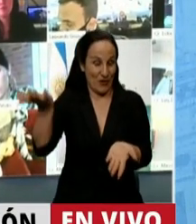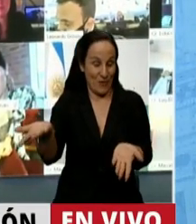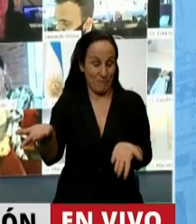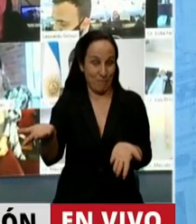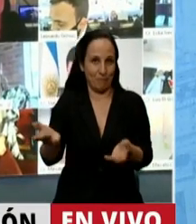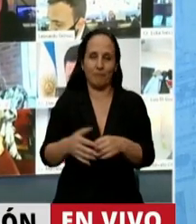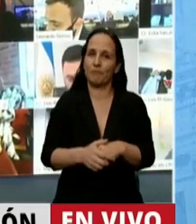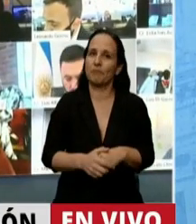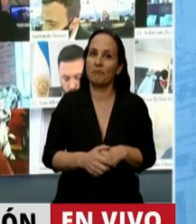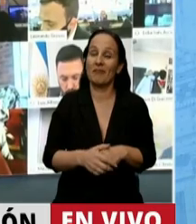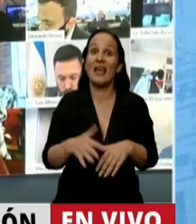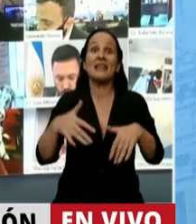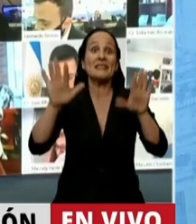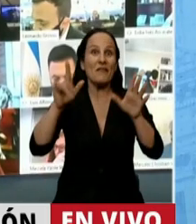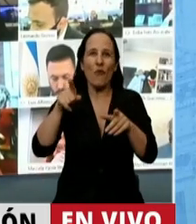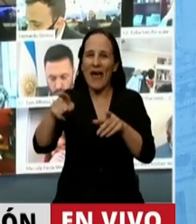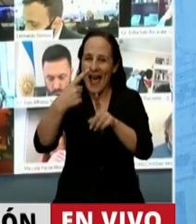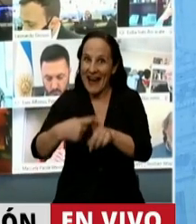continuado la fórmula macrista,